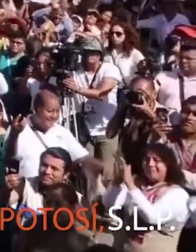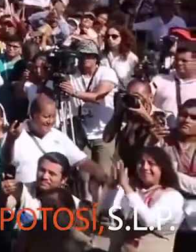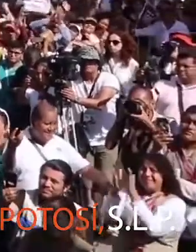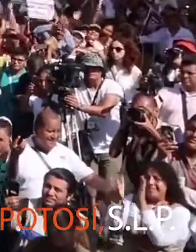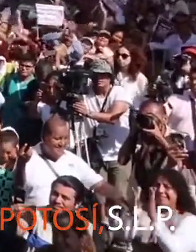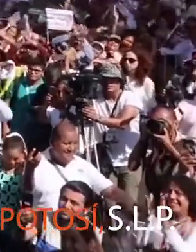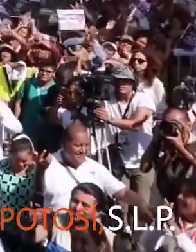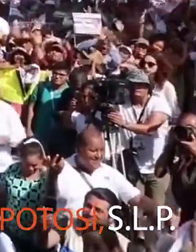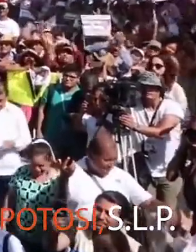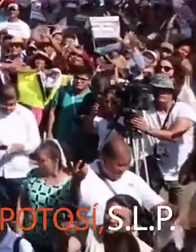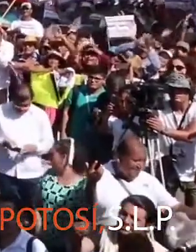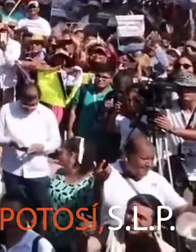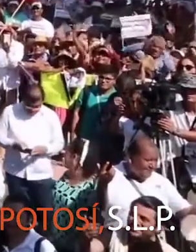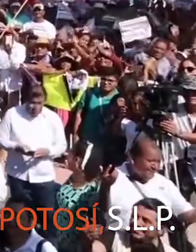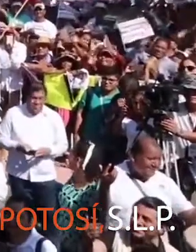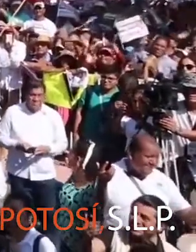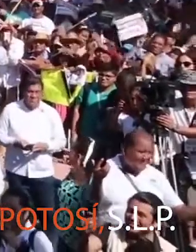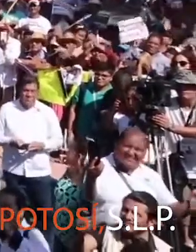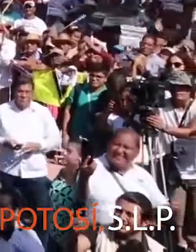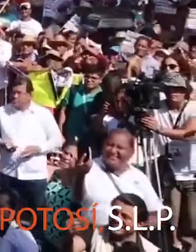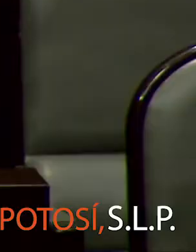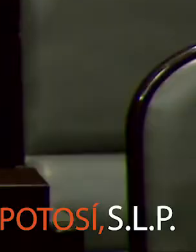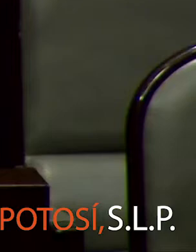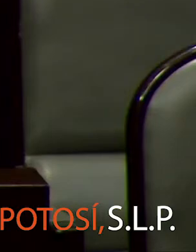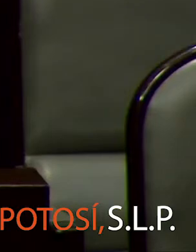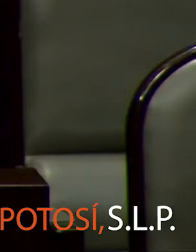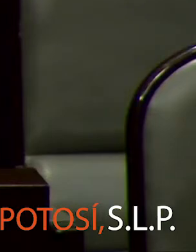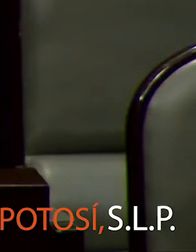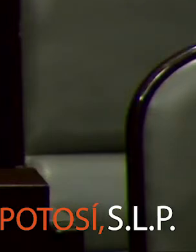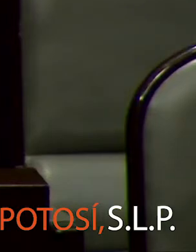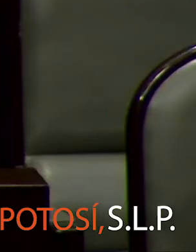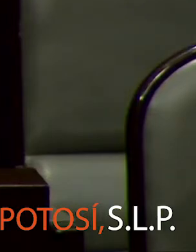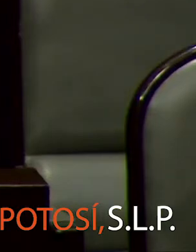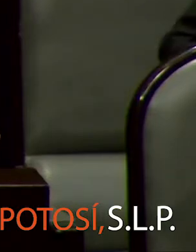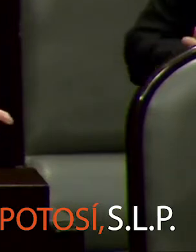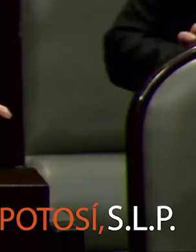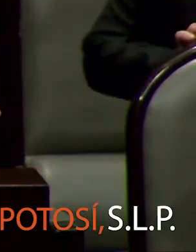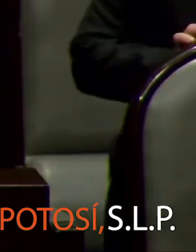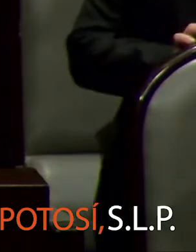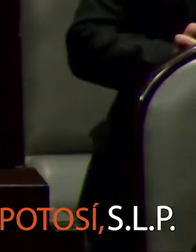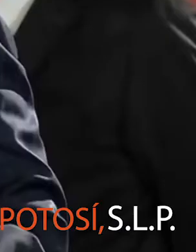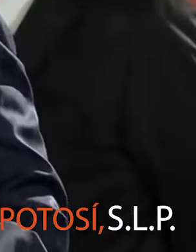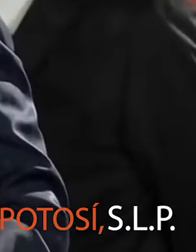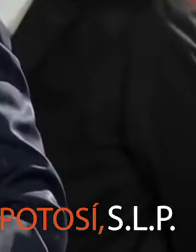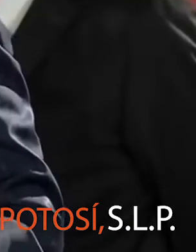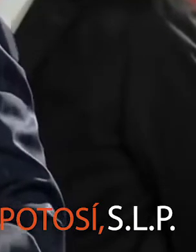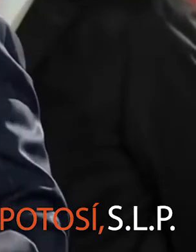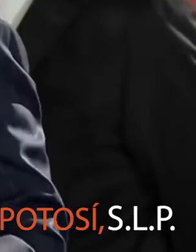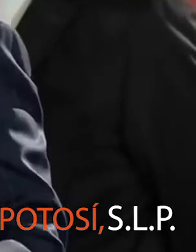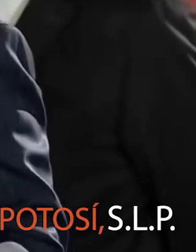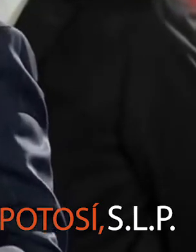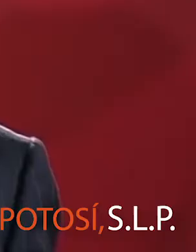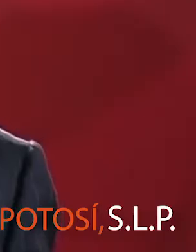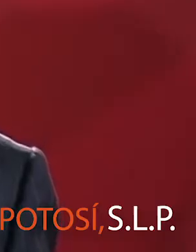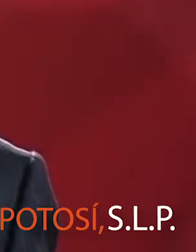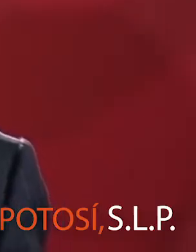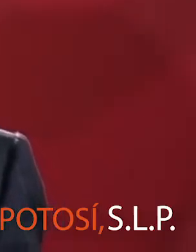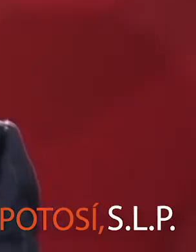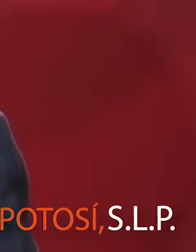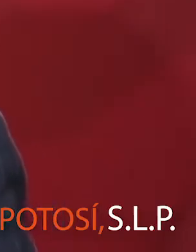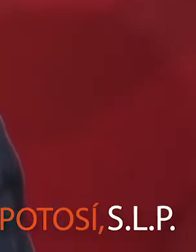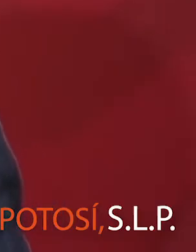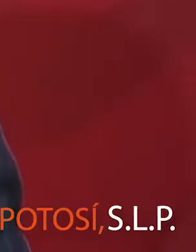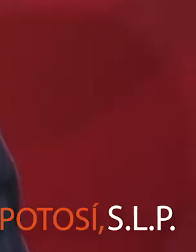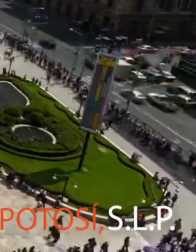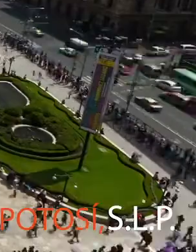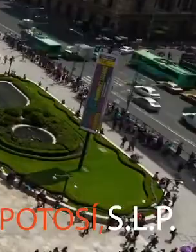López Obrador, la escritora Beatriz Gutiérrez Muir, del diputado federal Porfirio Muñoz Ledo, y de la secretaria de Gobernación, Olga